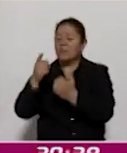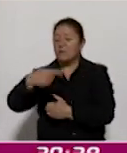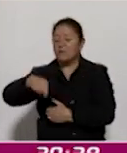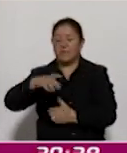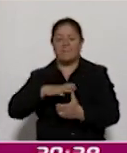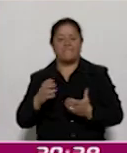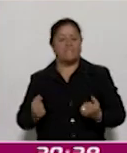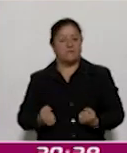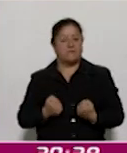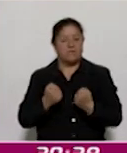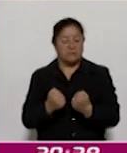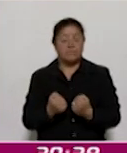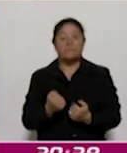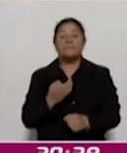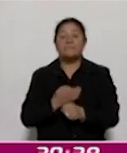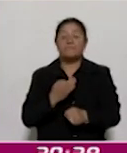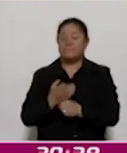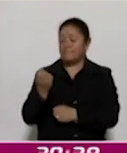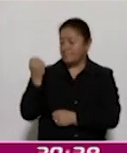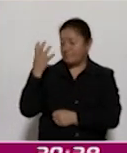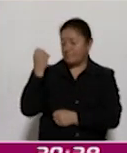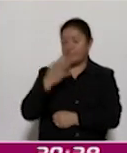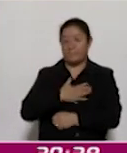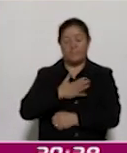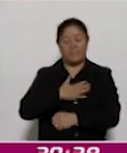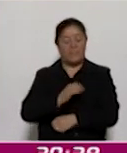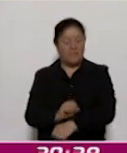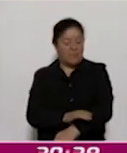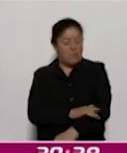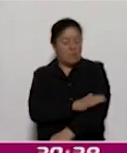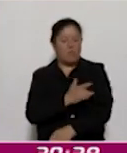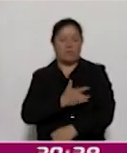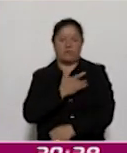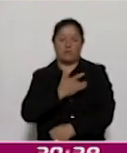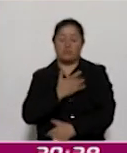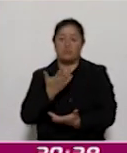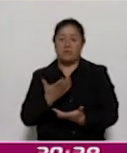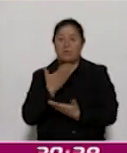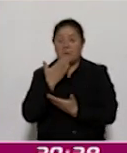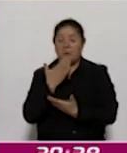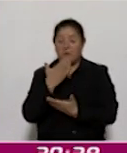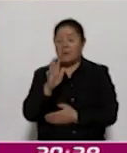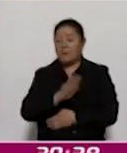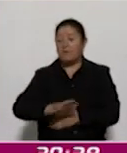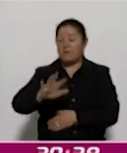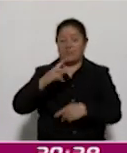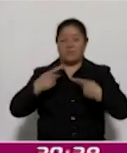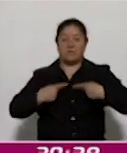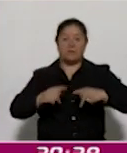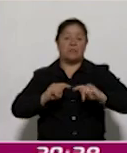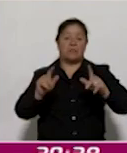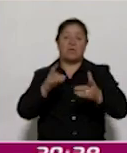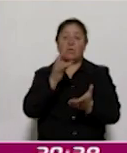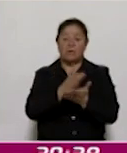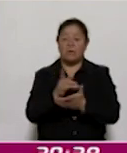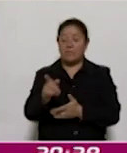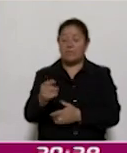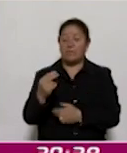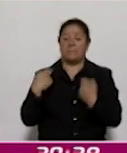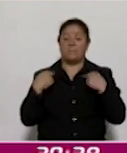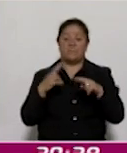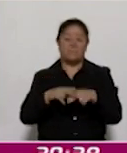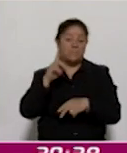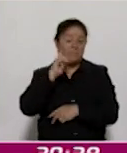congreso nos llena de mucha motivación porque es bien merecido para la sociedad en Tlaxcala, no solo para maestros y maestras.